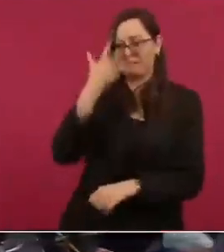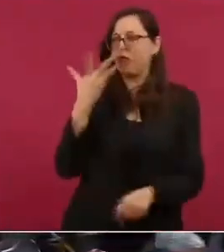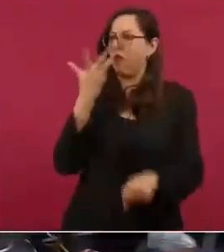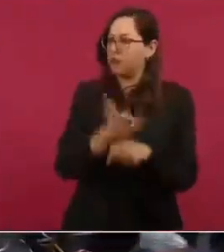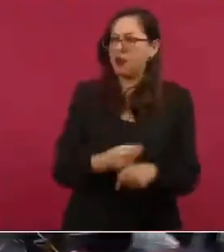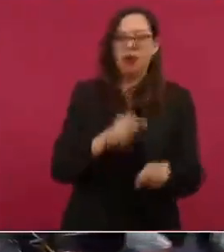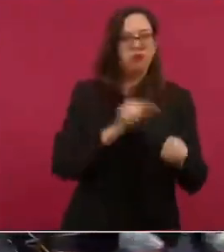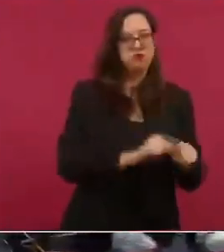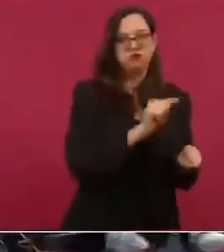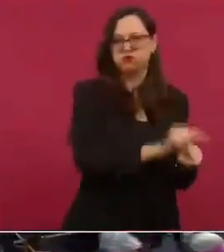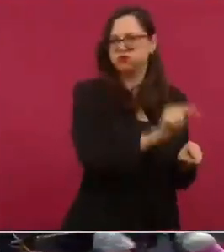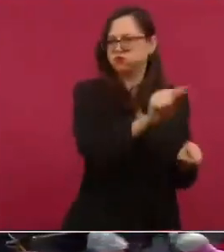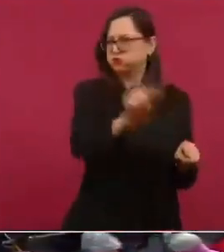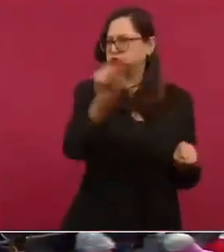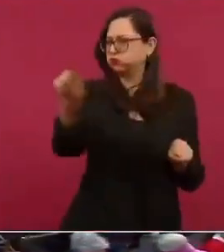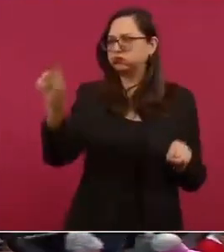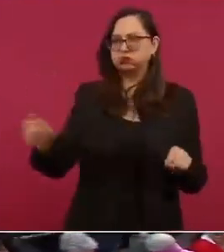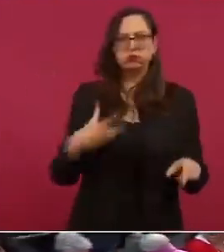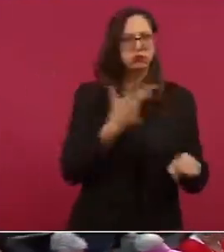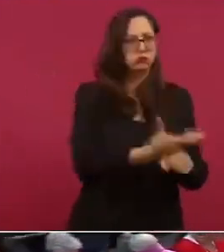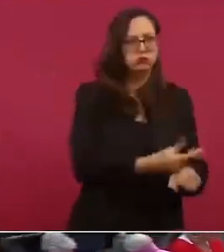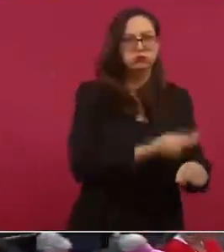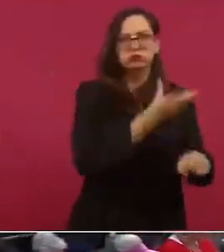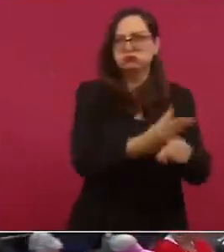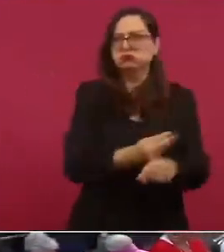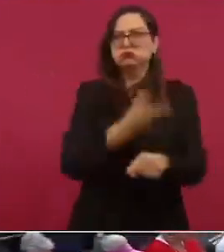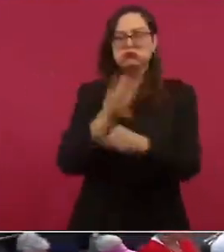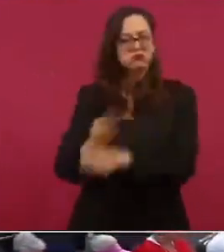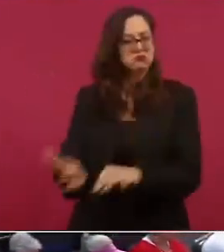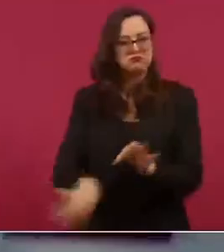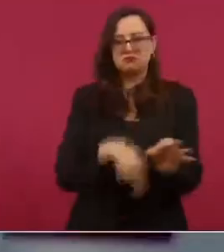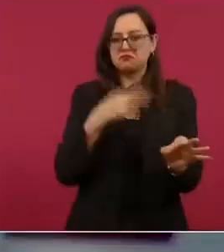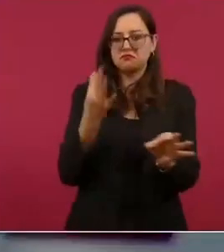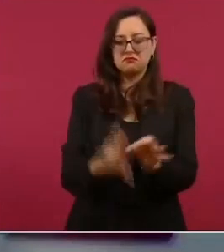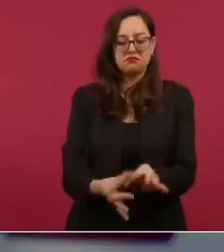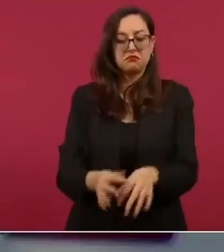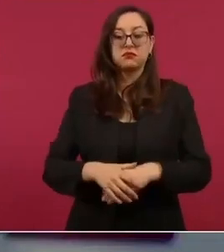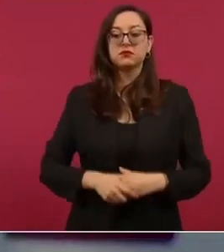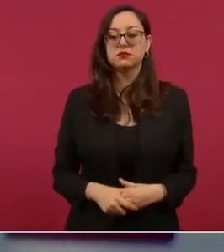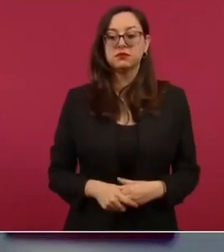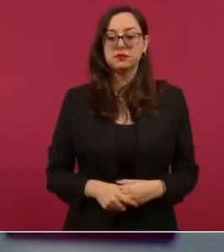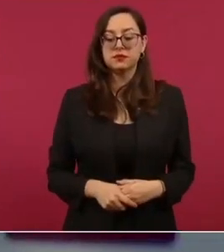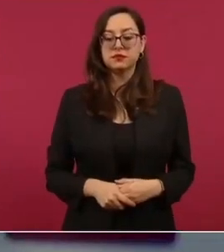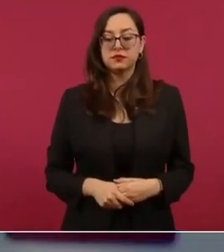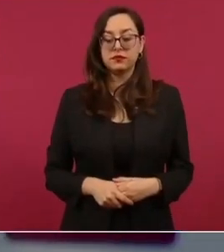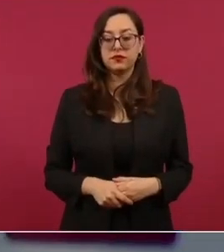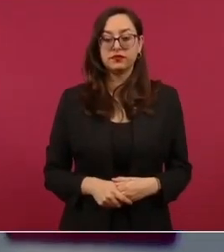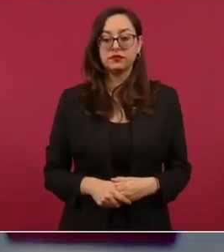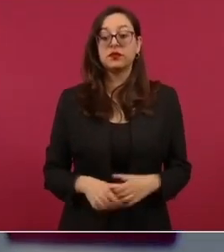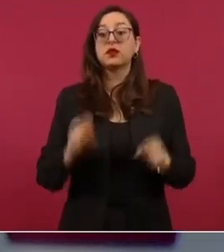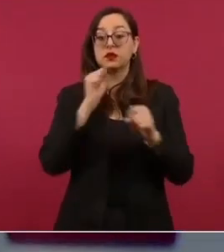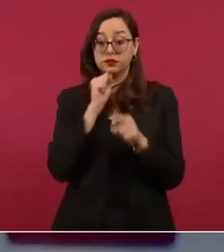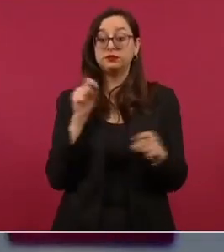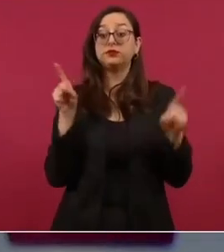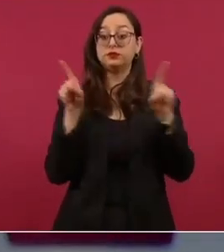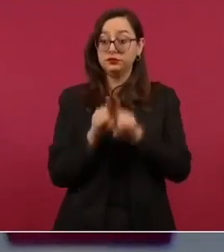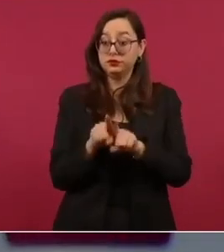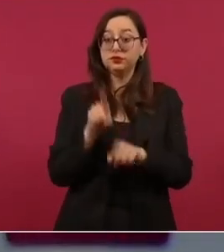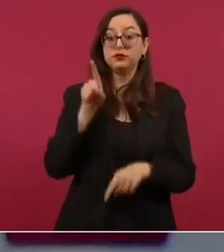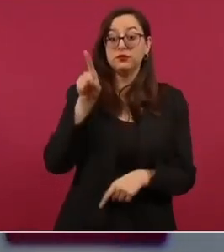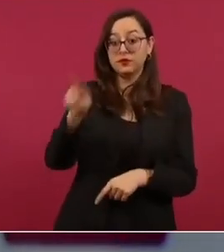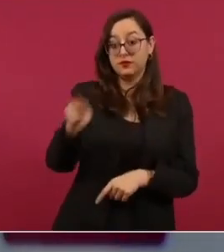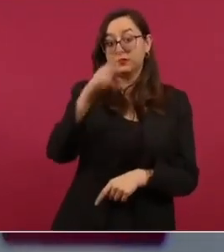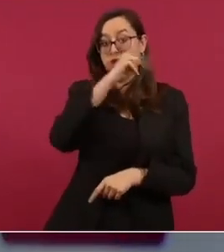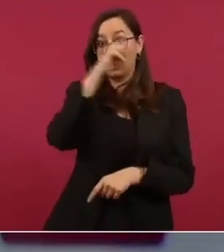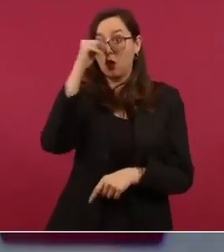se terminaron o están en proceso de construcción los puentes de Ruiz en